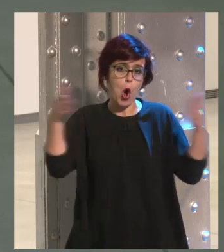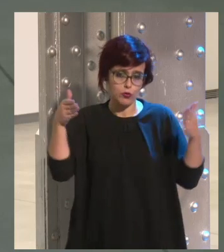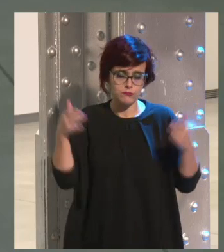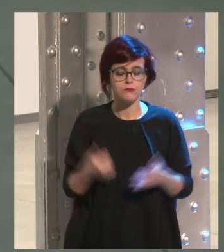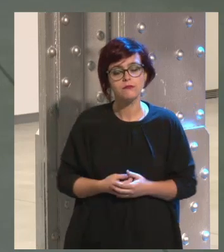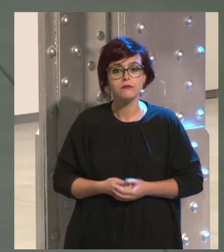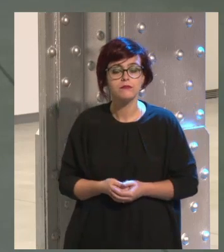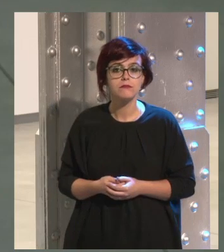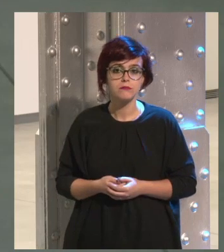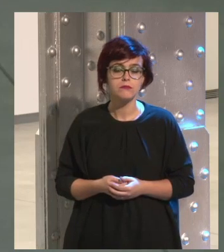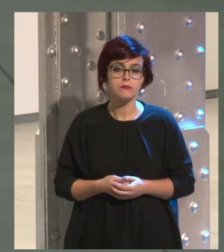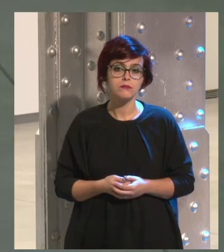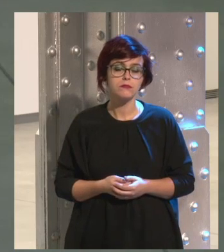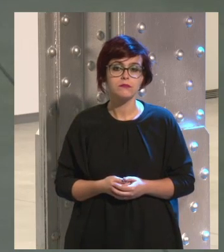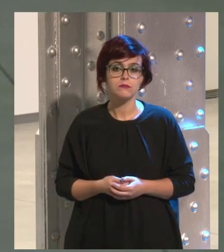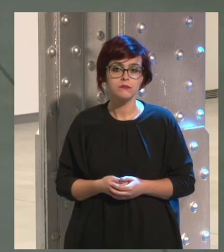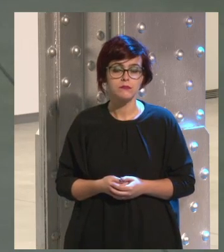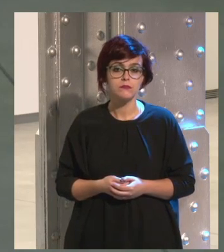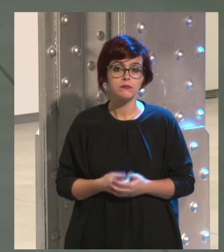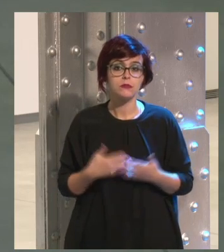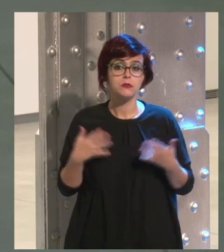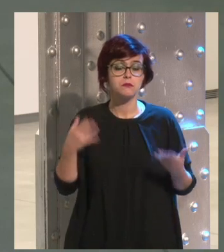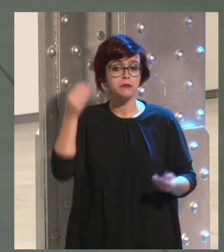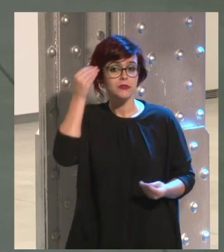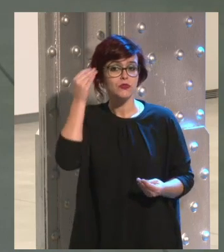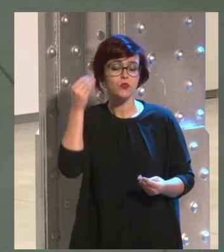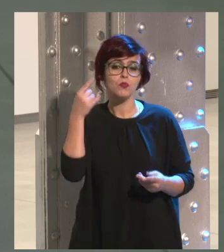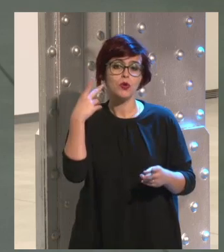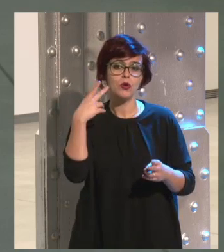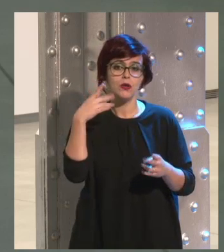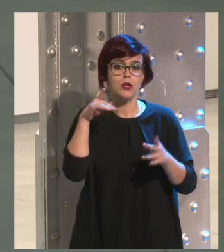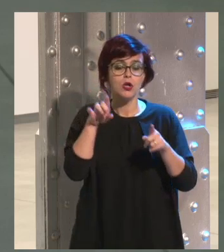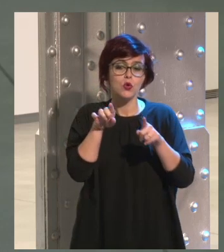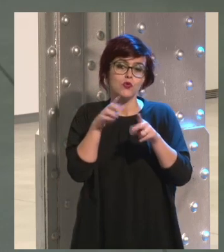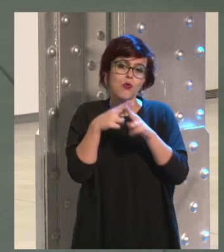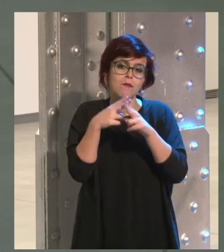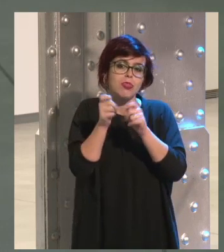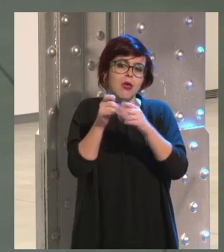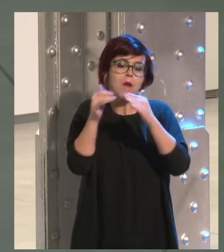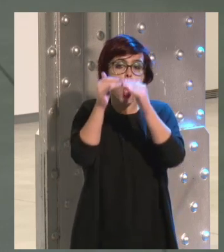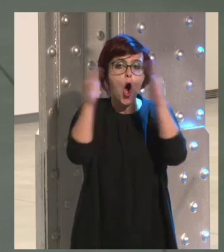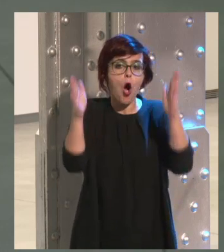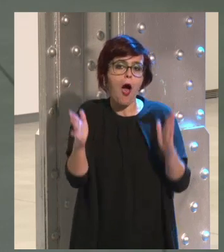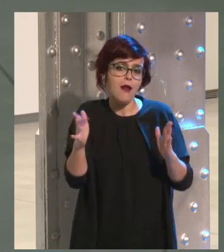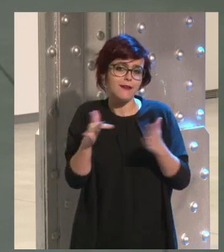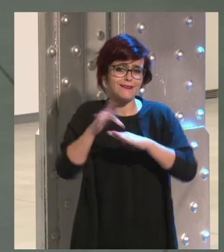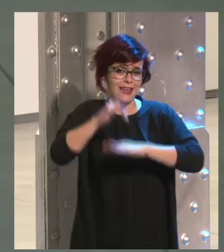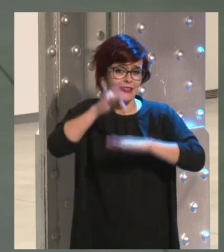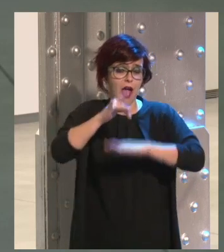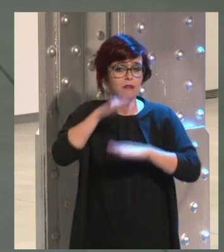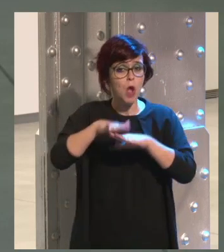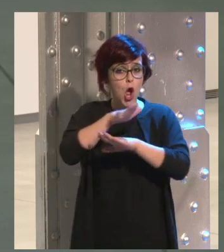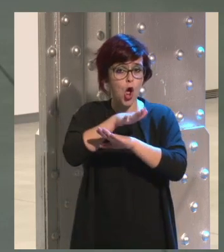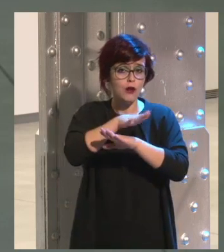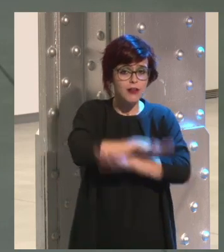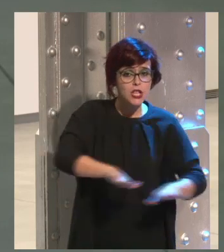los 12? Sí. Bueno, a me gusta llamarlo hogar digital. Cada vez más, bueno, los niños